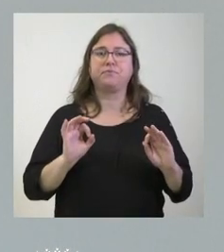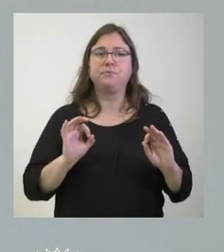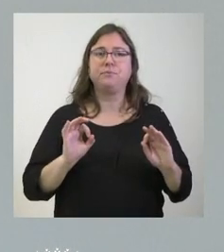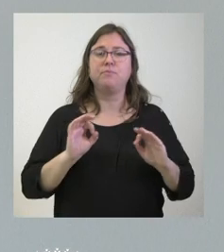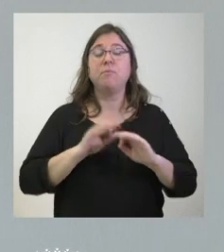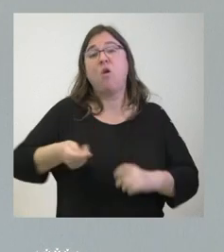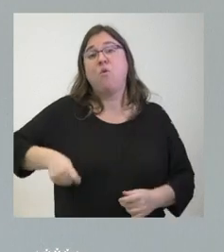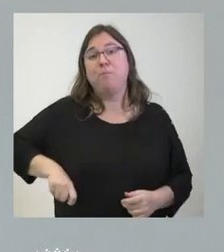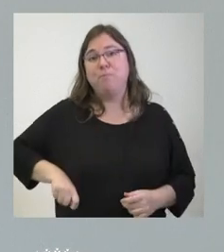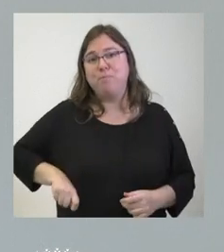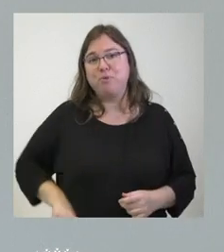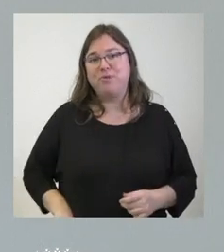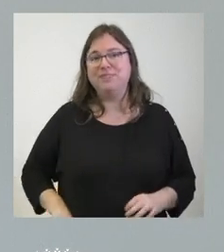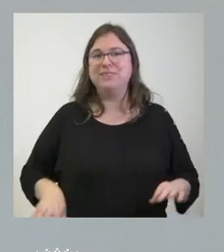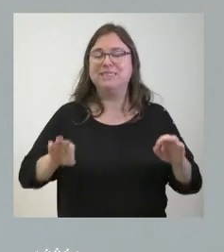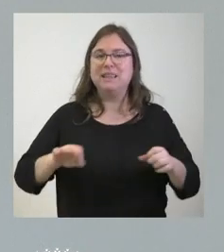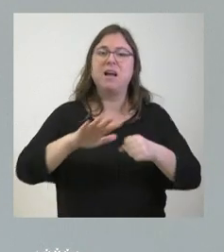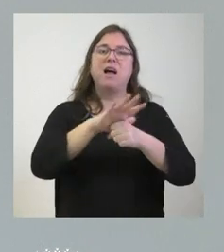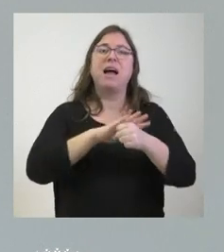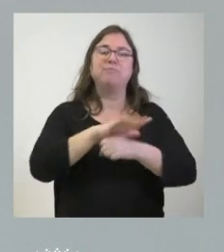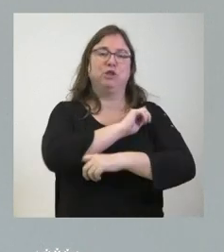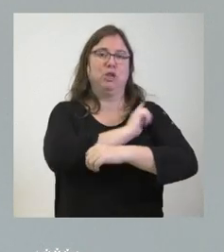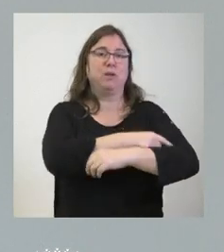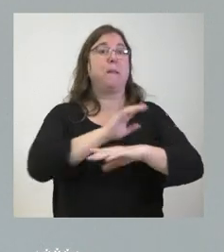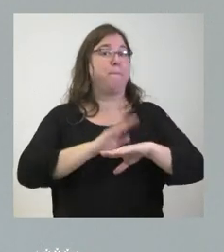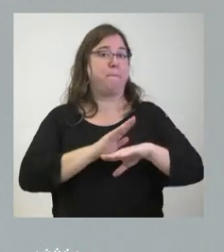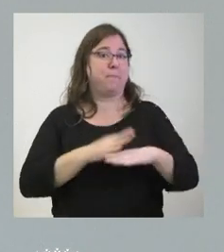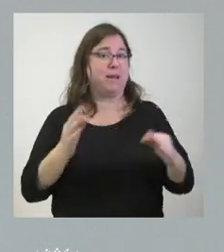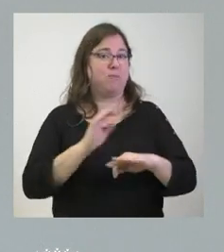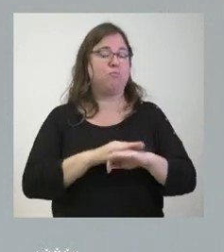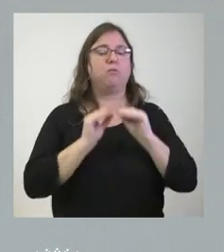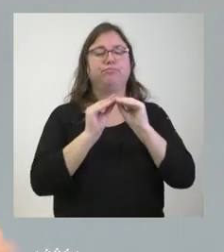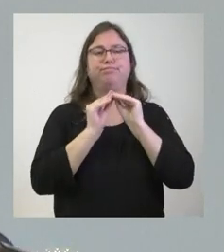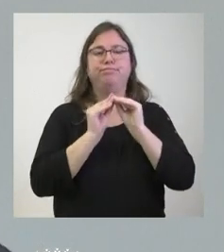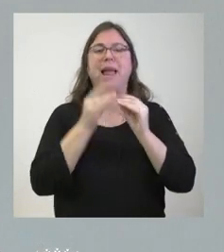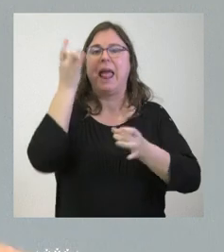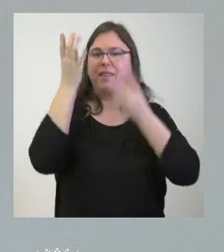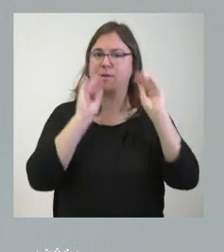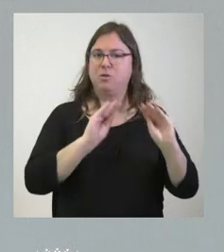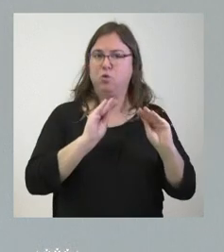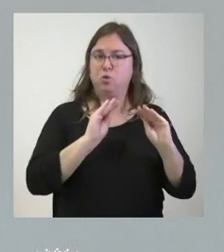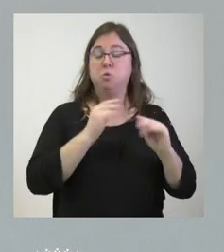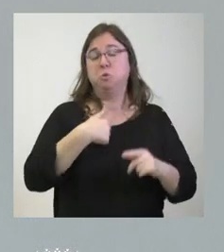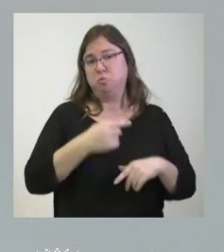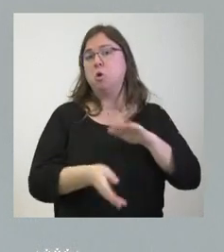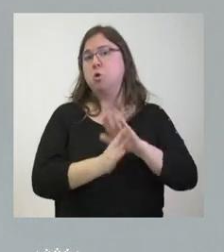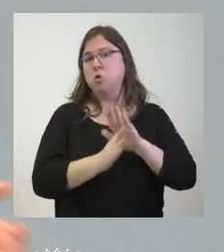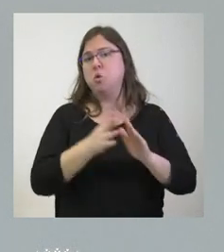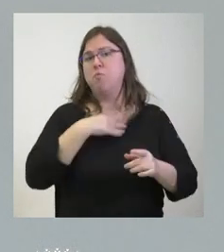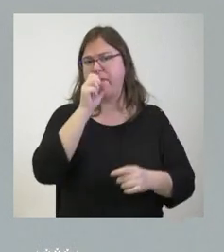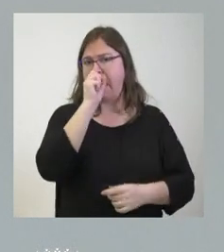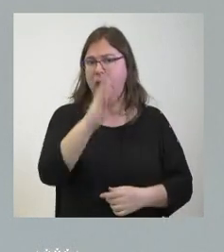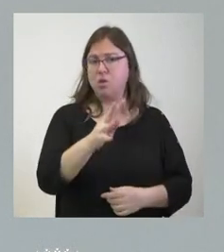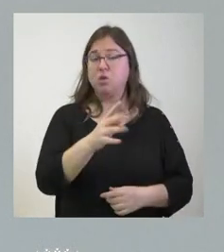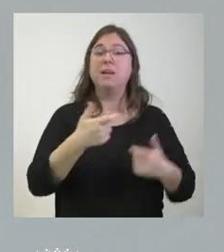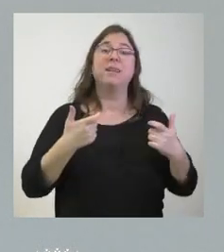los profesionales del mundo deportivo para que puedan desarrollar esa actividad y es algo que seguiremos fomentando en los próximos años el